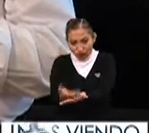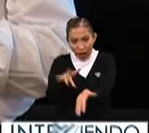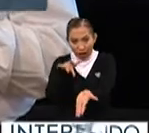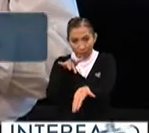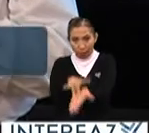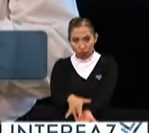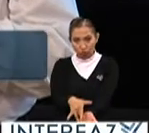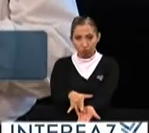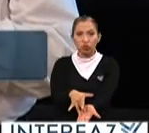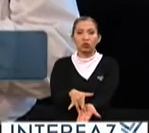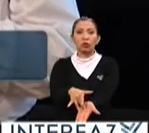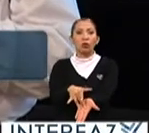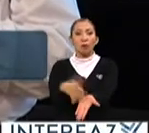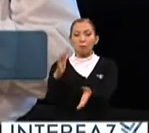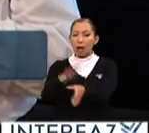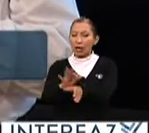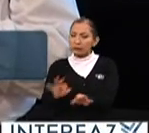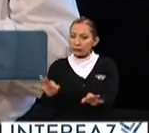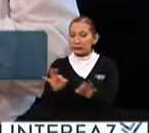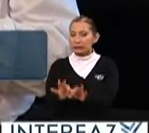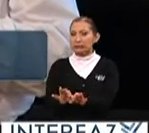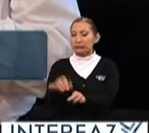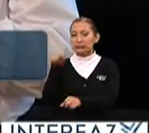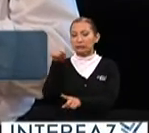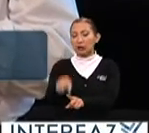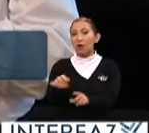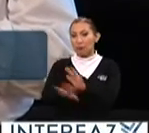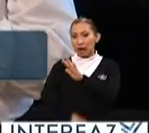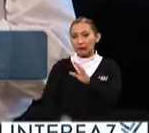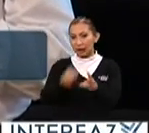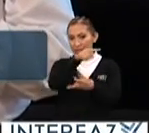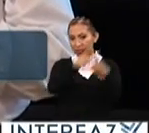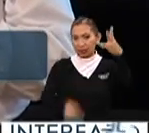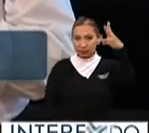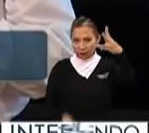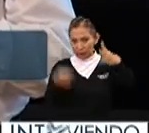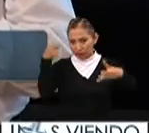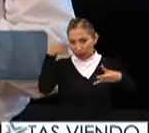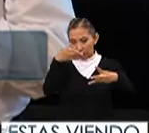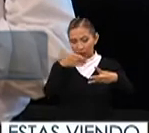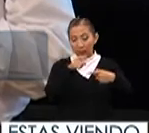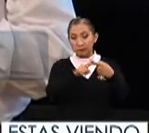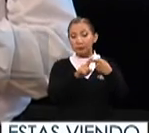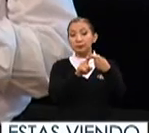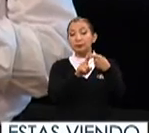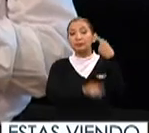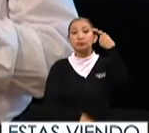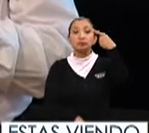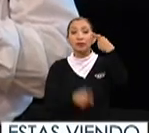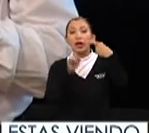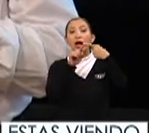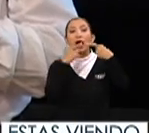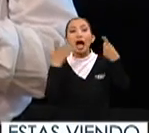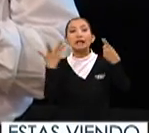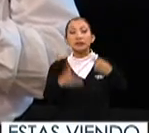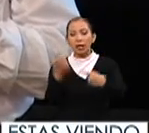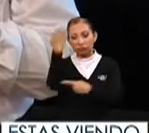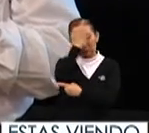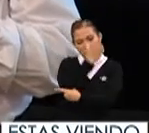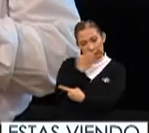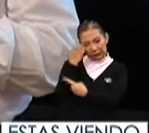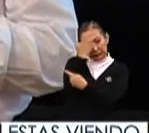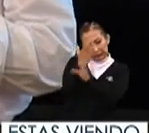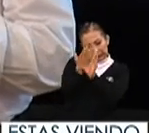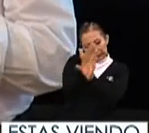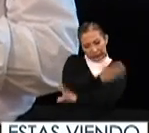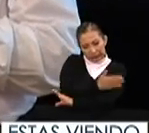apoyo fundamentalmente con base en tres objetivos el primer objetivo era el hacer un diagnóstico